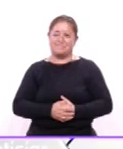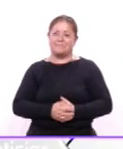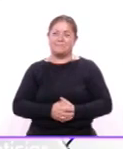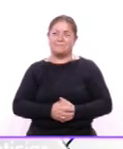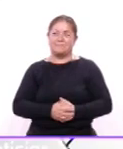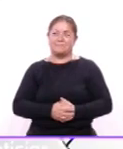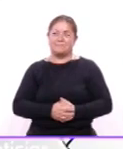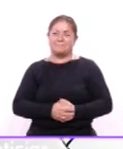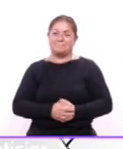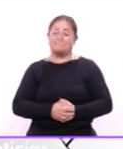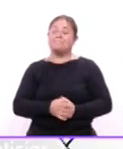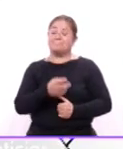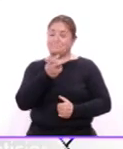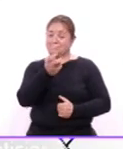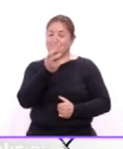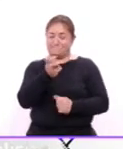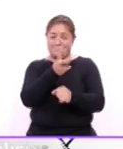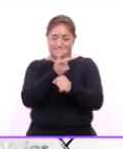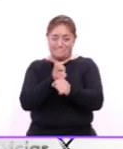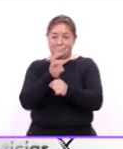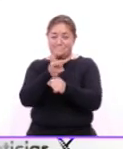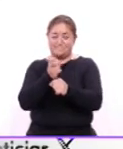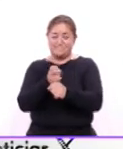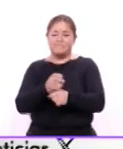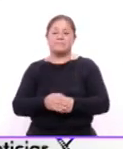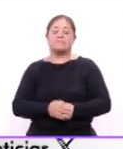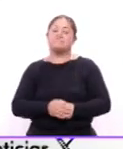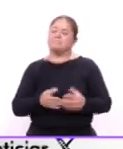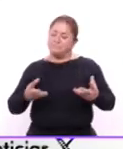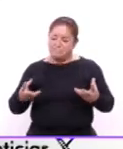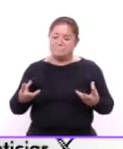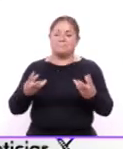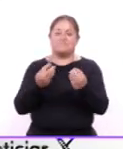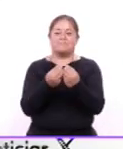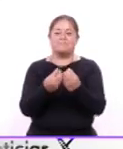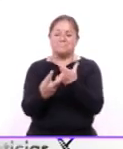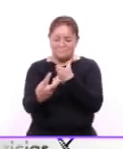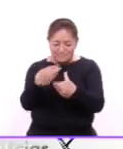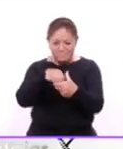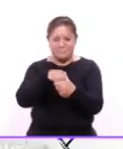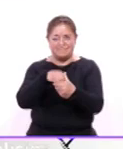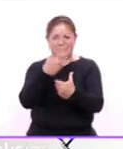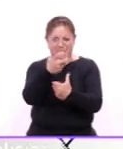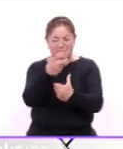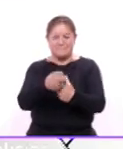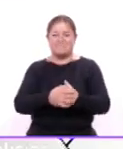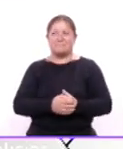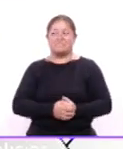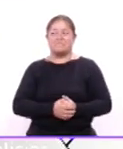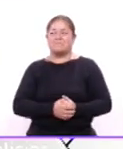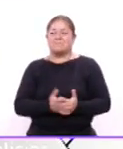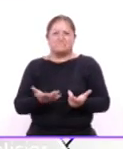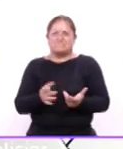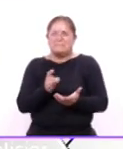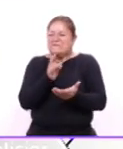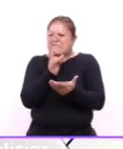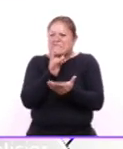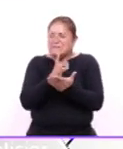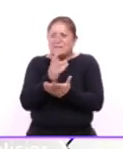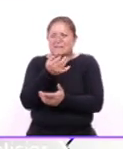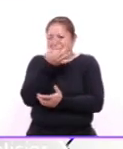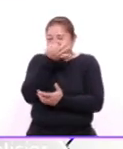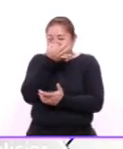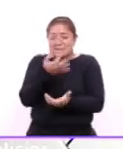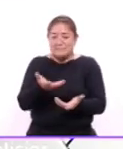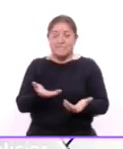ahí está esta invitación a que nos sumemos a esta noble causa es solamente un granito de arena